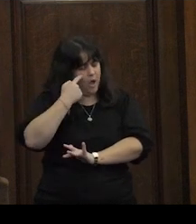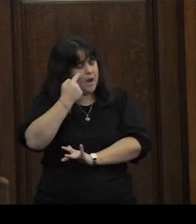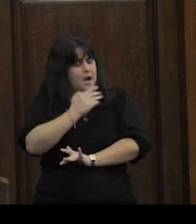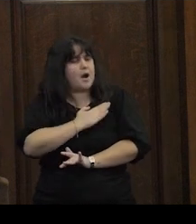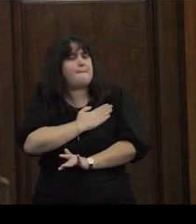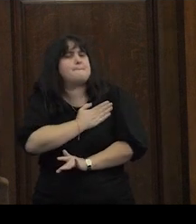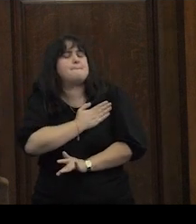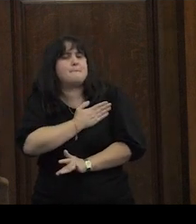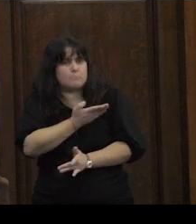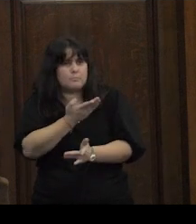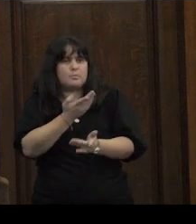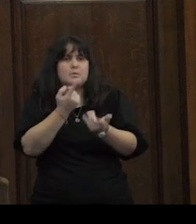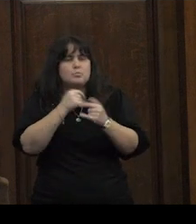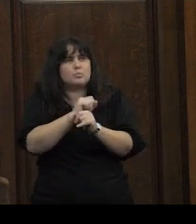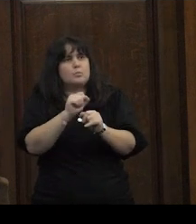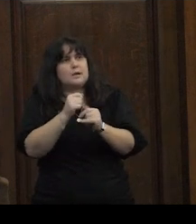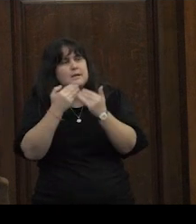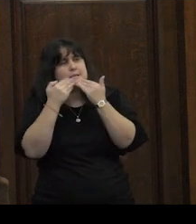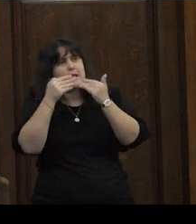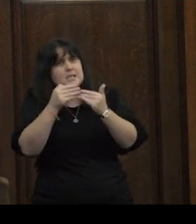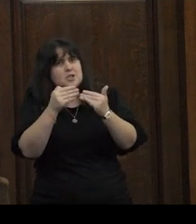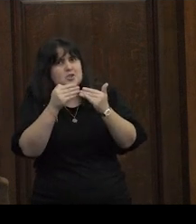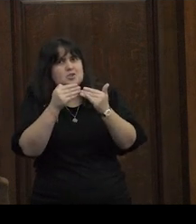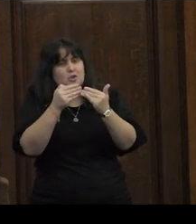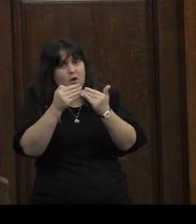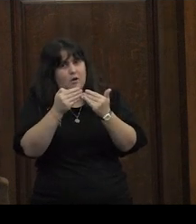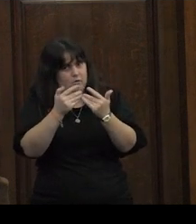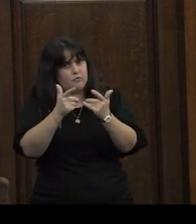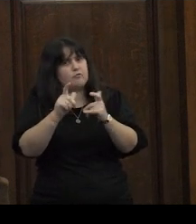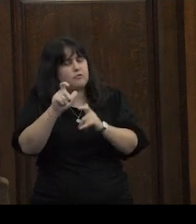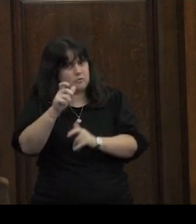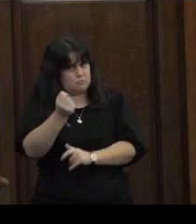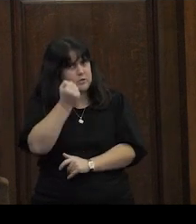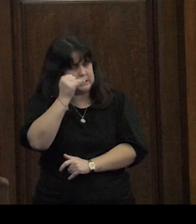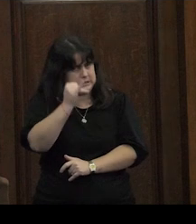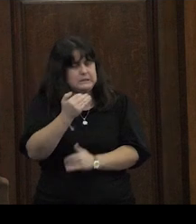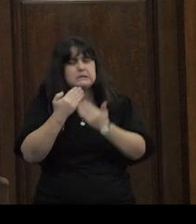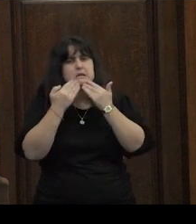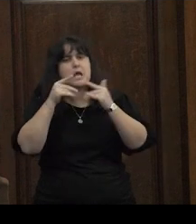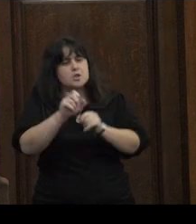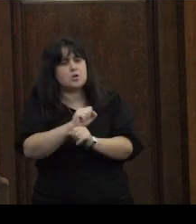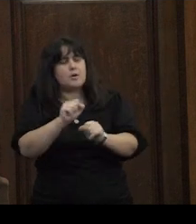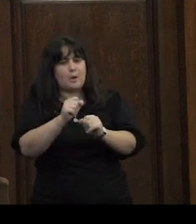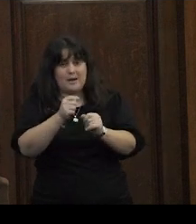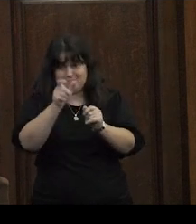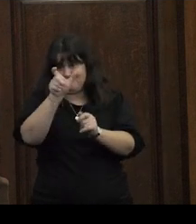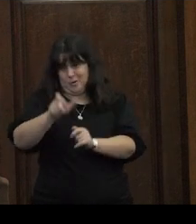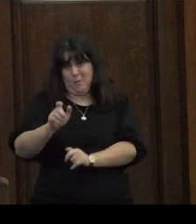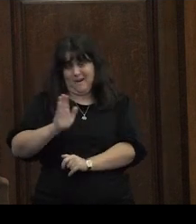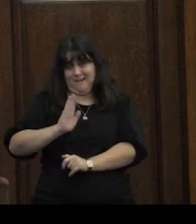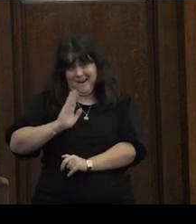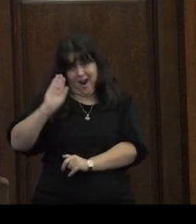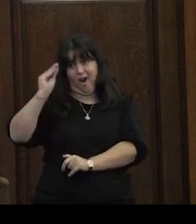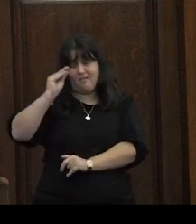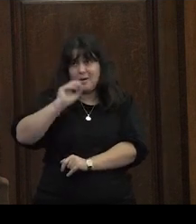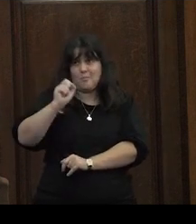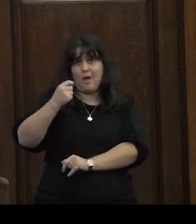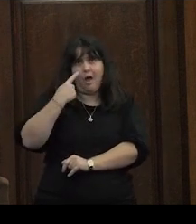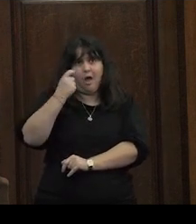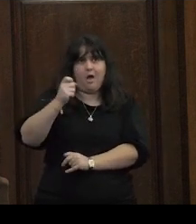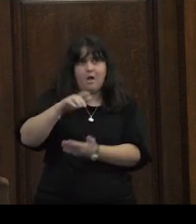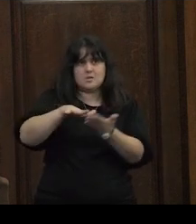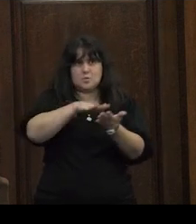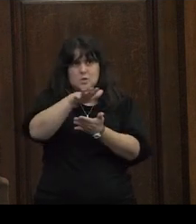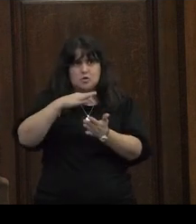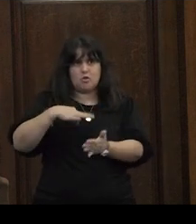amor romántico ha permitido una cosa que para nada es menor ha permitido especialmente a las jóvenes leer